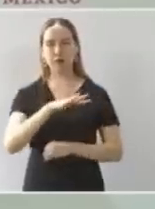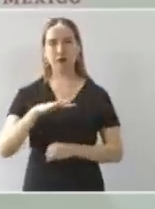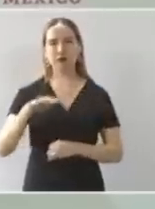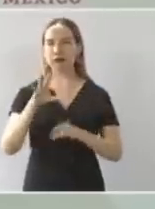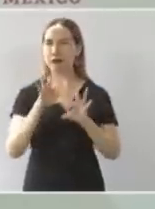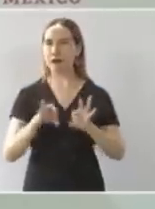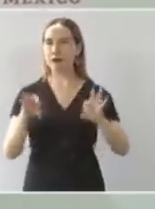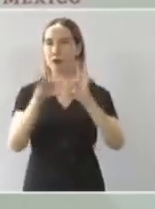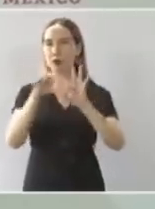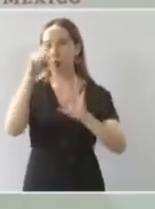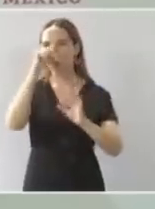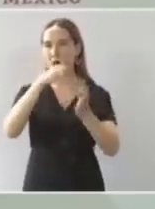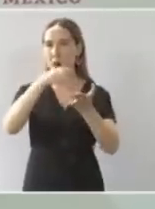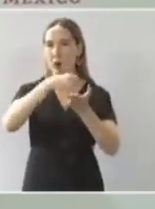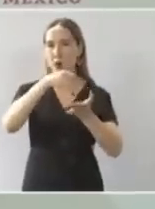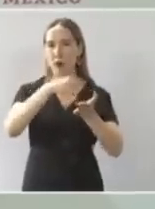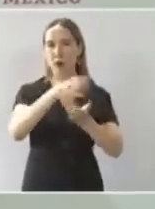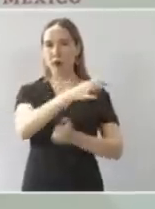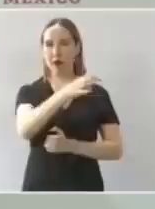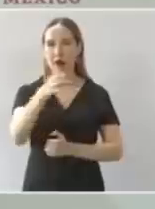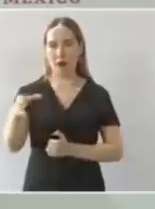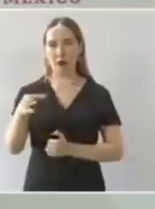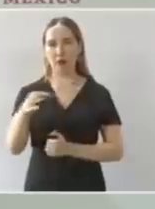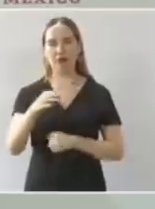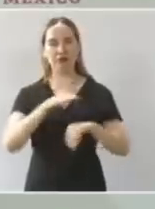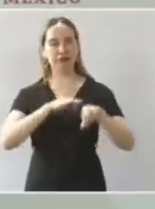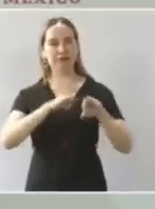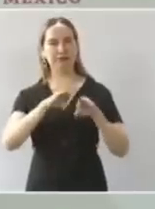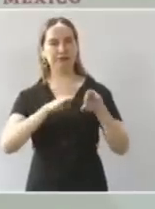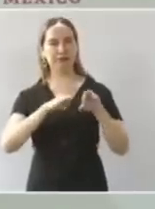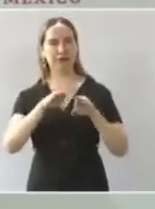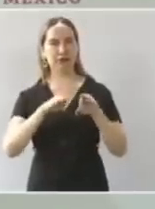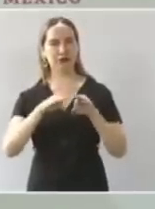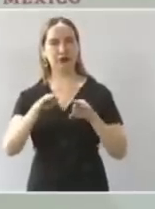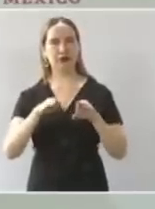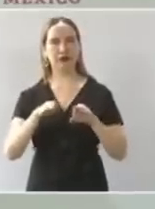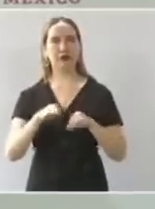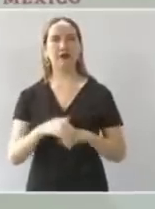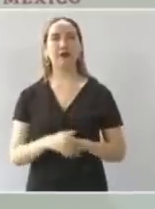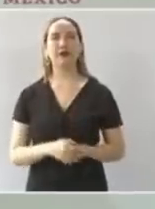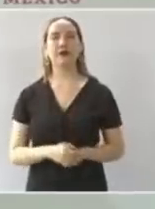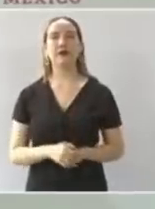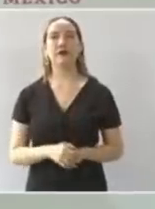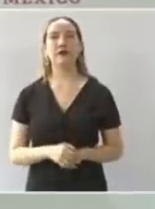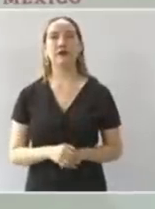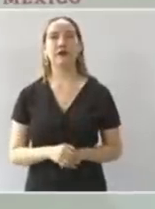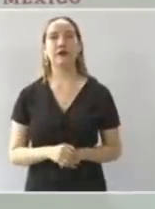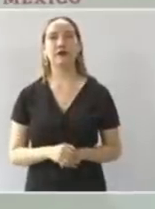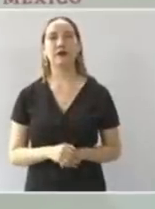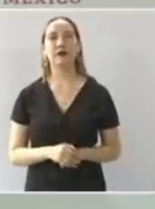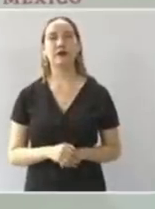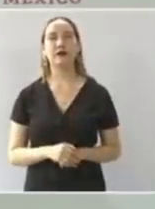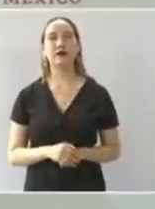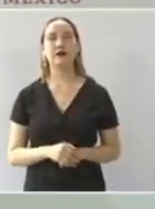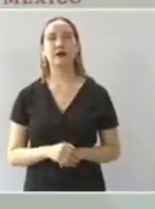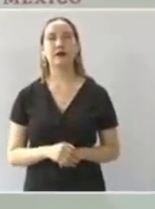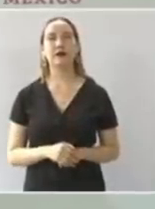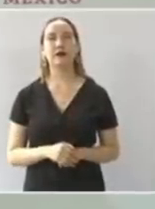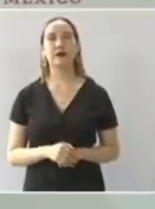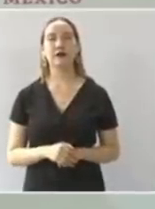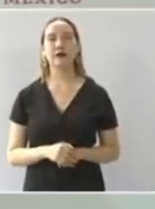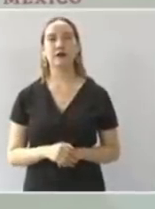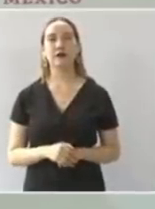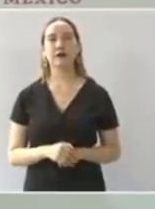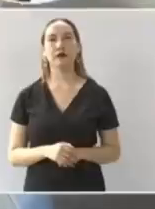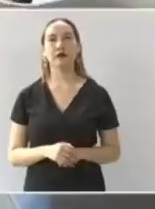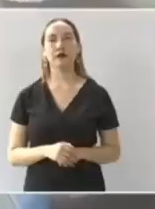en esta zona sin necesidad de fertilizante con el sistema de